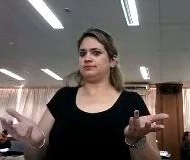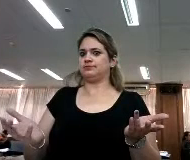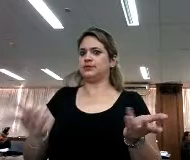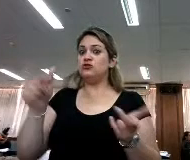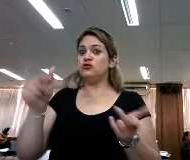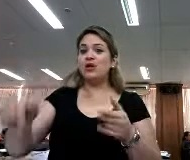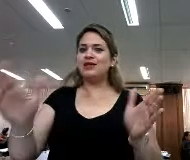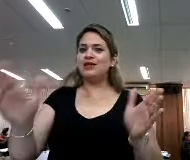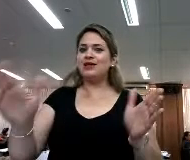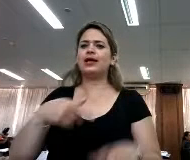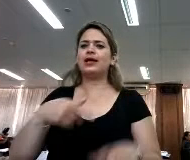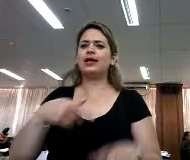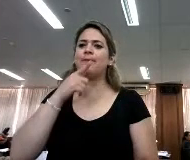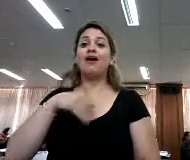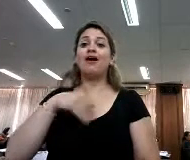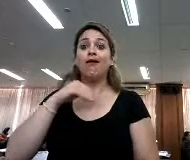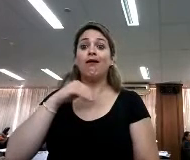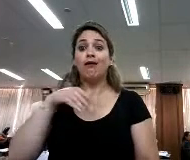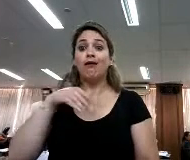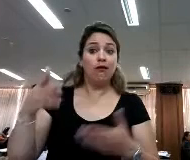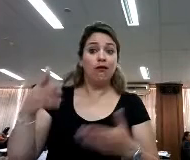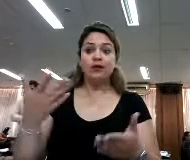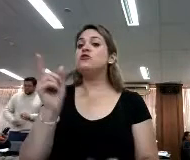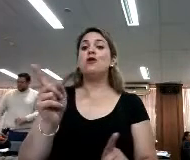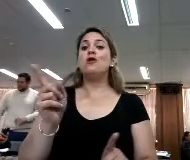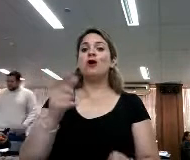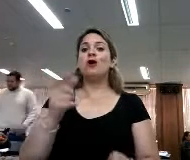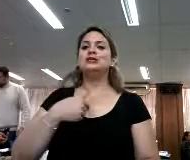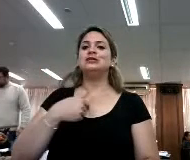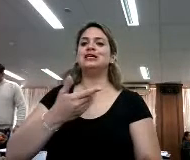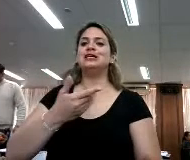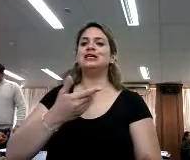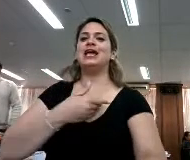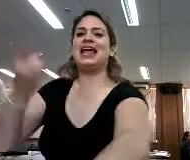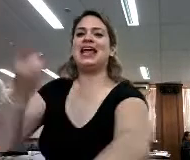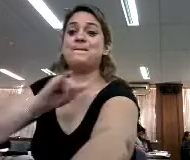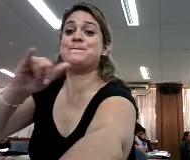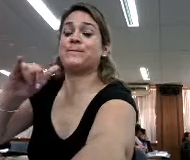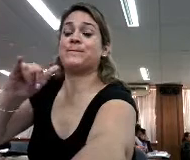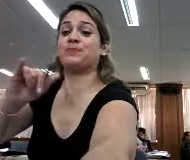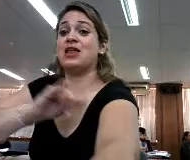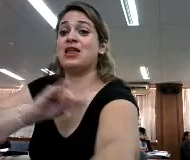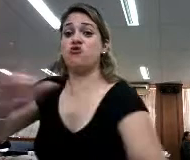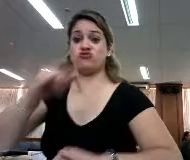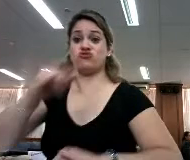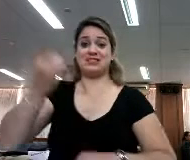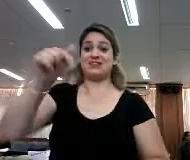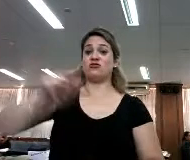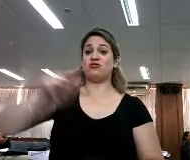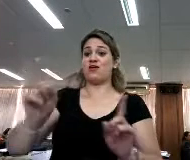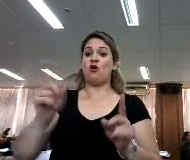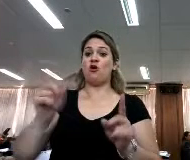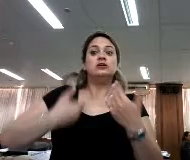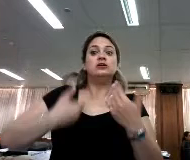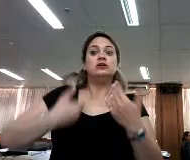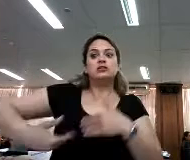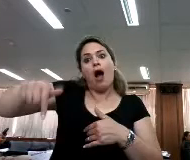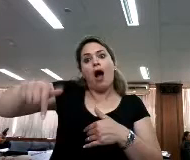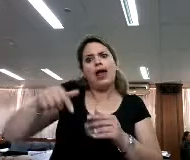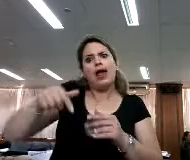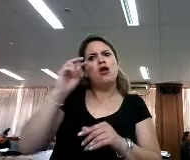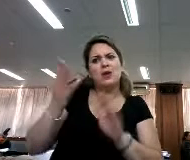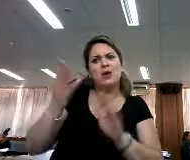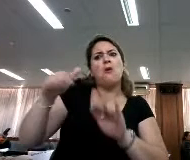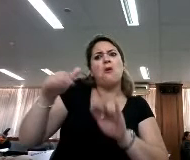volviendo tontos o que nos esté volviendo a críticos o que las fake news sean ahorita no siempre han existido lo que pasa es que ahora las vemos más porque las vemos